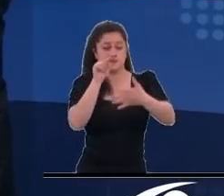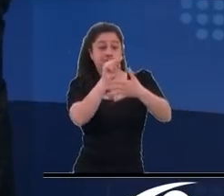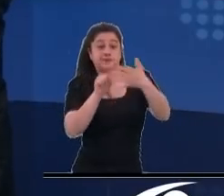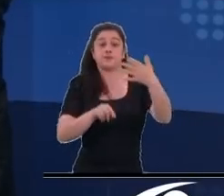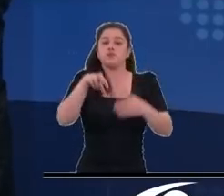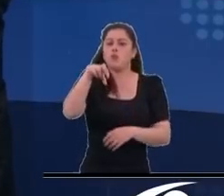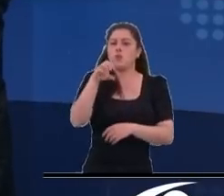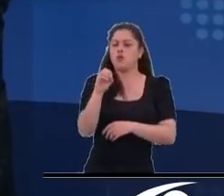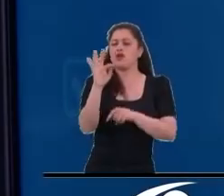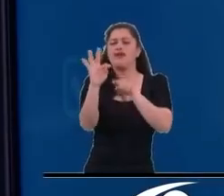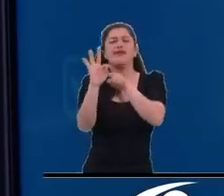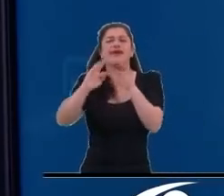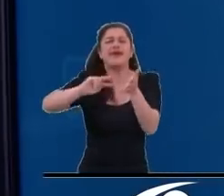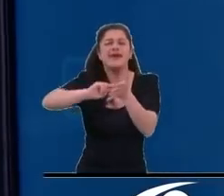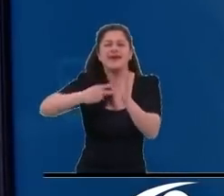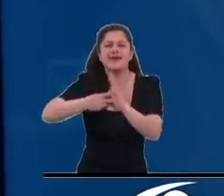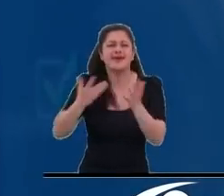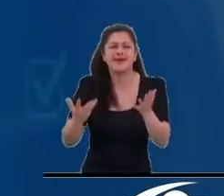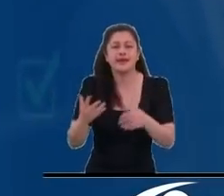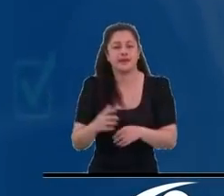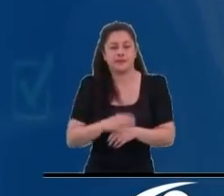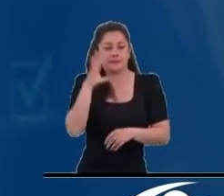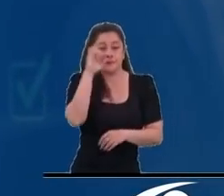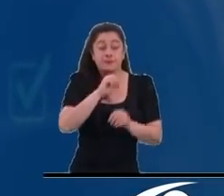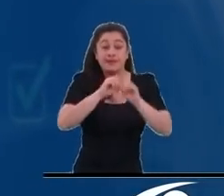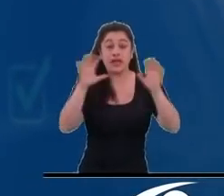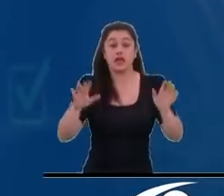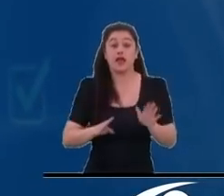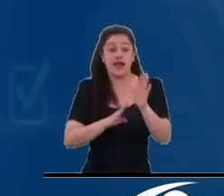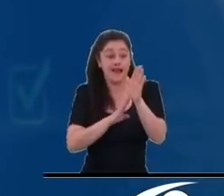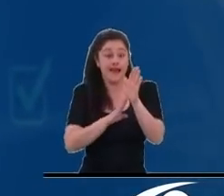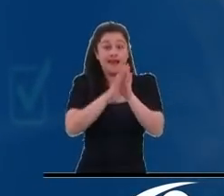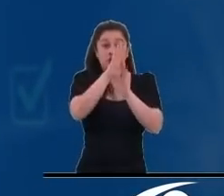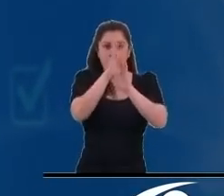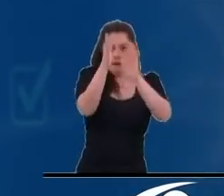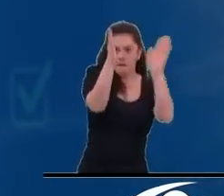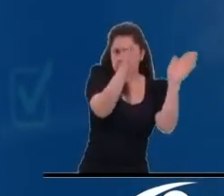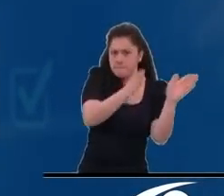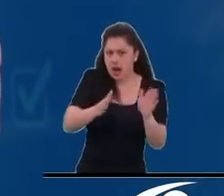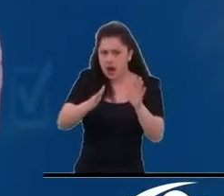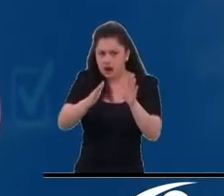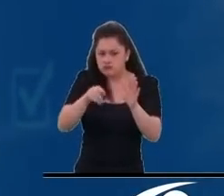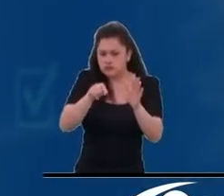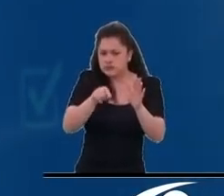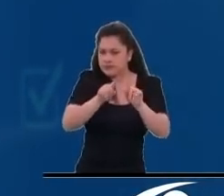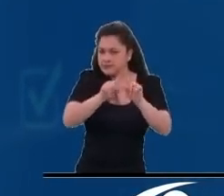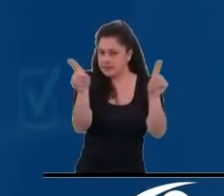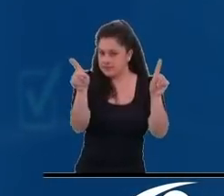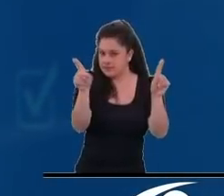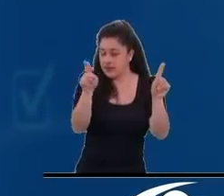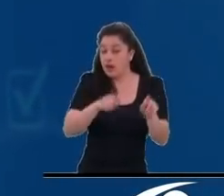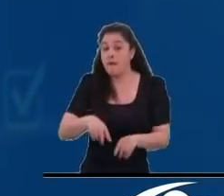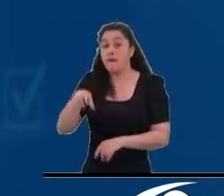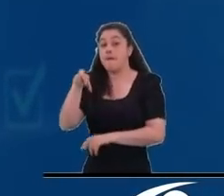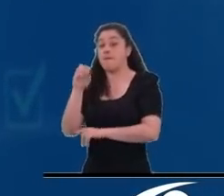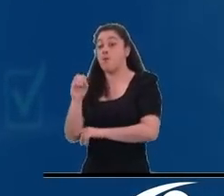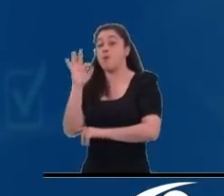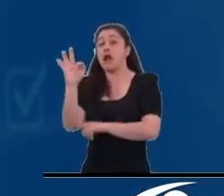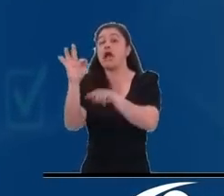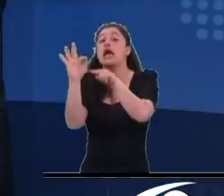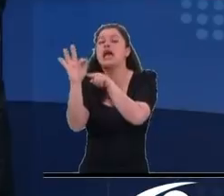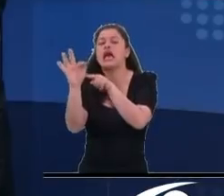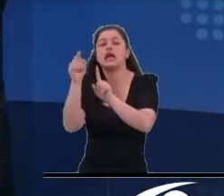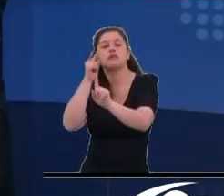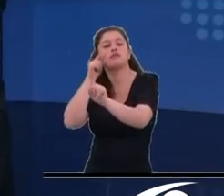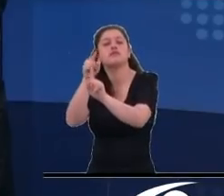un plan de desarrollo que es lo que hace una alcaldía durante cuatro años, un plan de ordenamiento territorial es el plan de obras que nos comprometemos, no importa quién